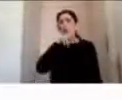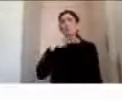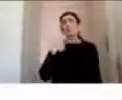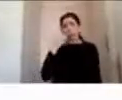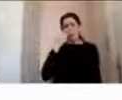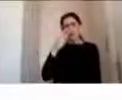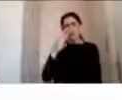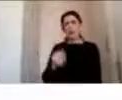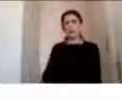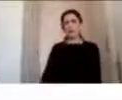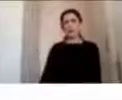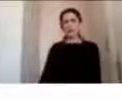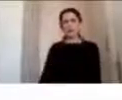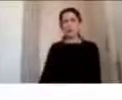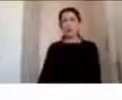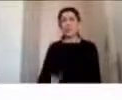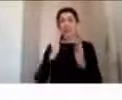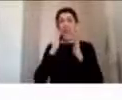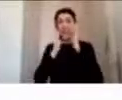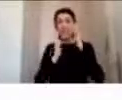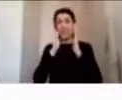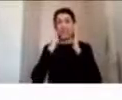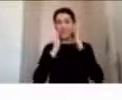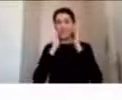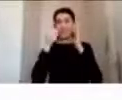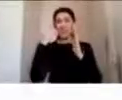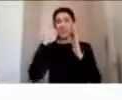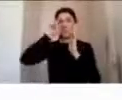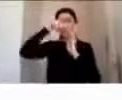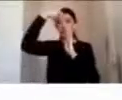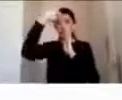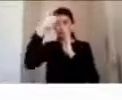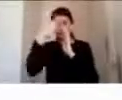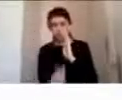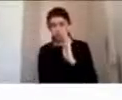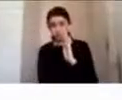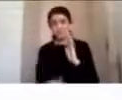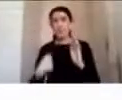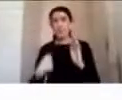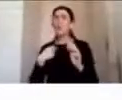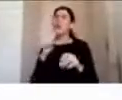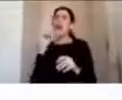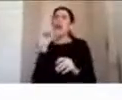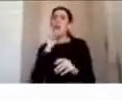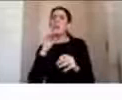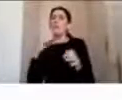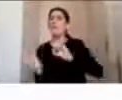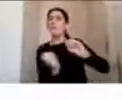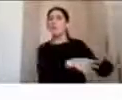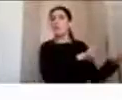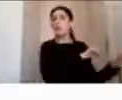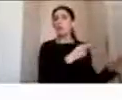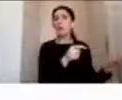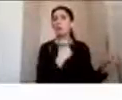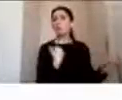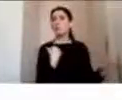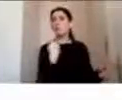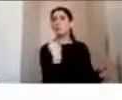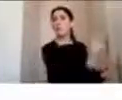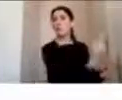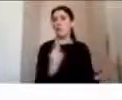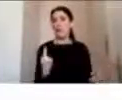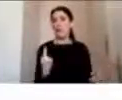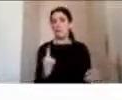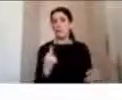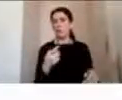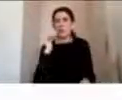Lo que pasó en el edificio de este niño que cae de altura, digamos, voy a botar la basura rápida y regreso. ¿Sí? Entonces, no me